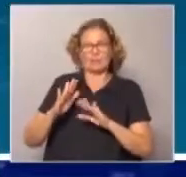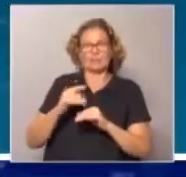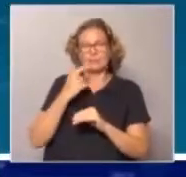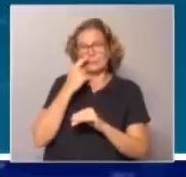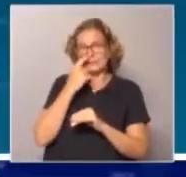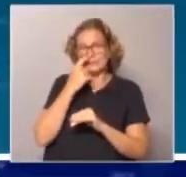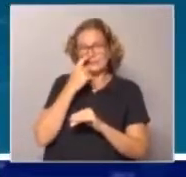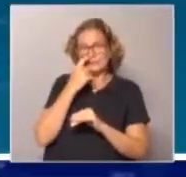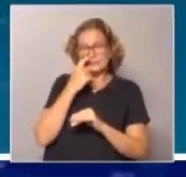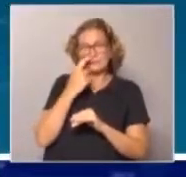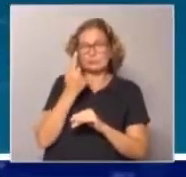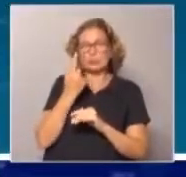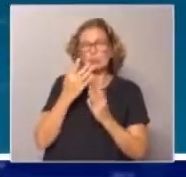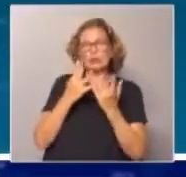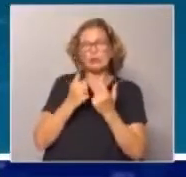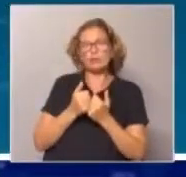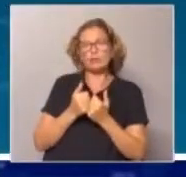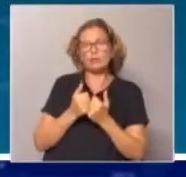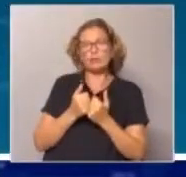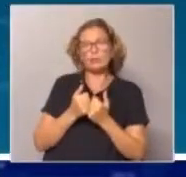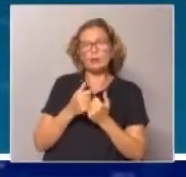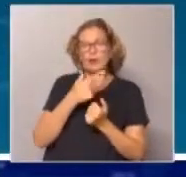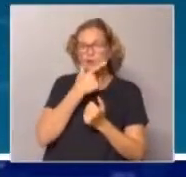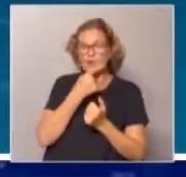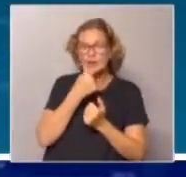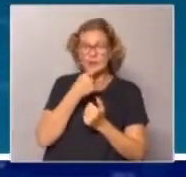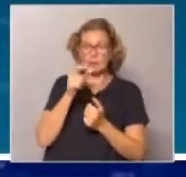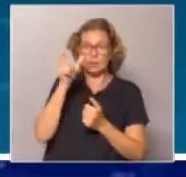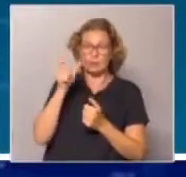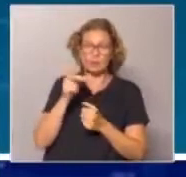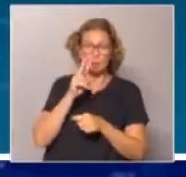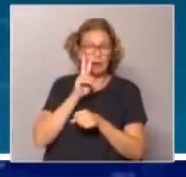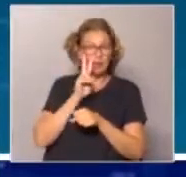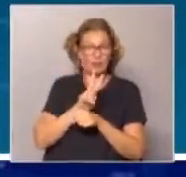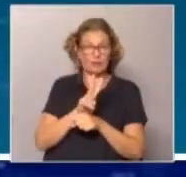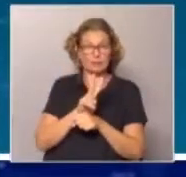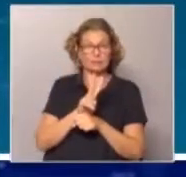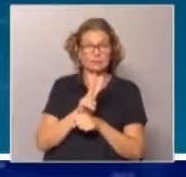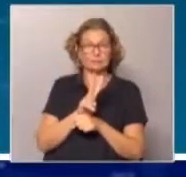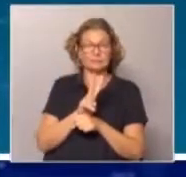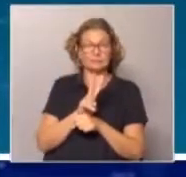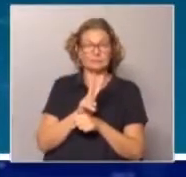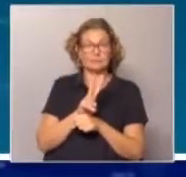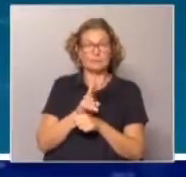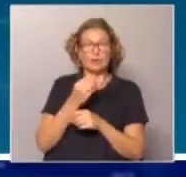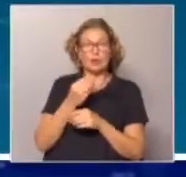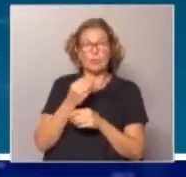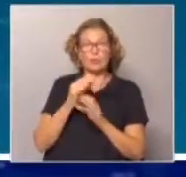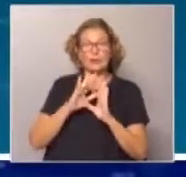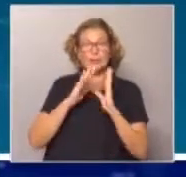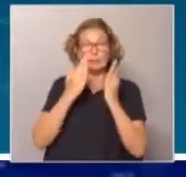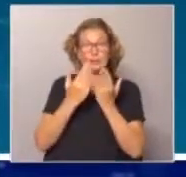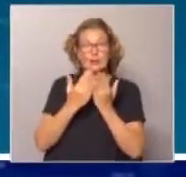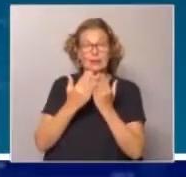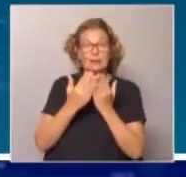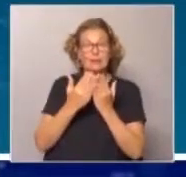Una manera relativamente sencilla para una persona para ver cómo se envía la movilidad a nivel mundial